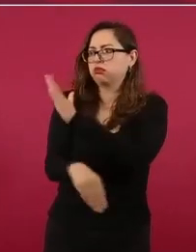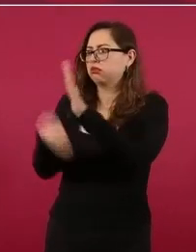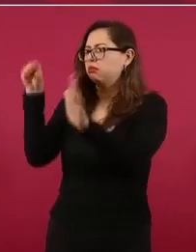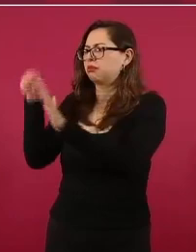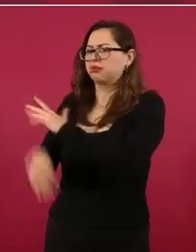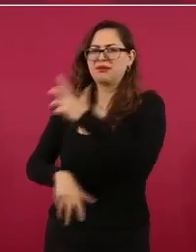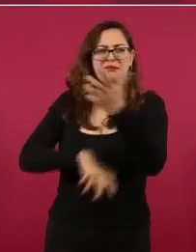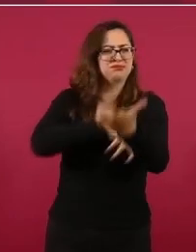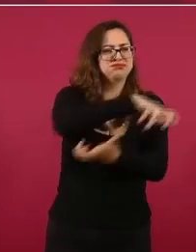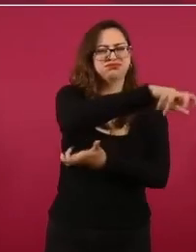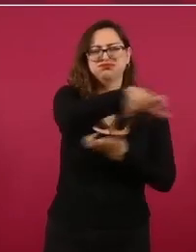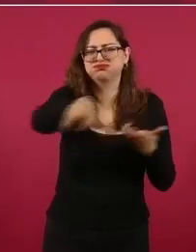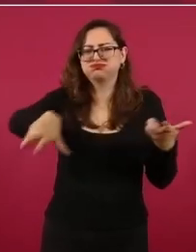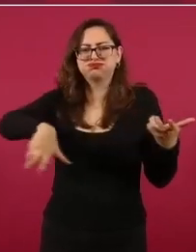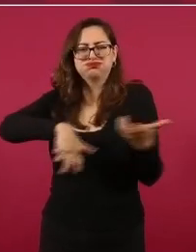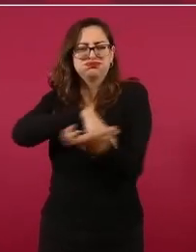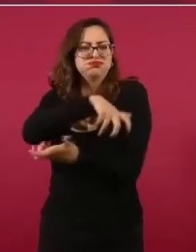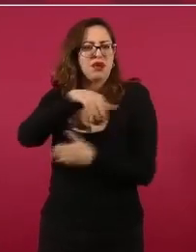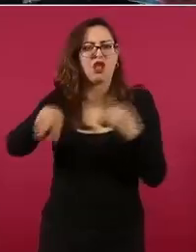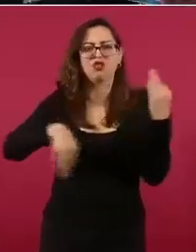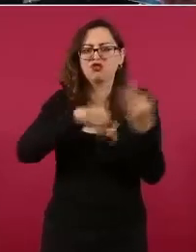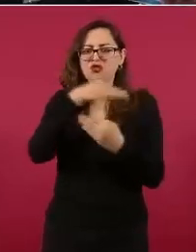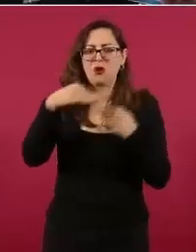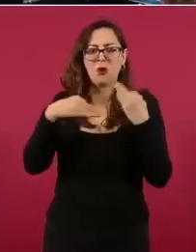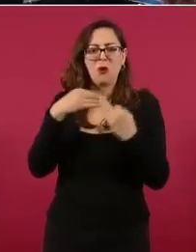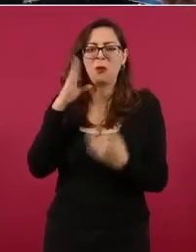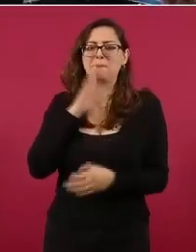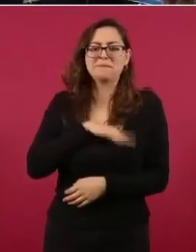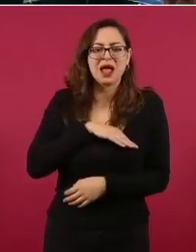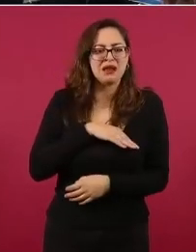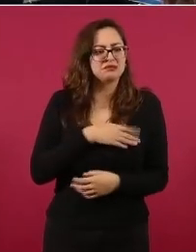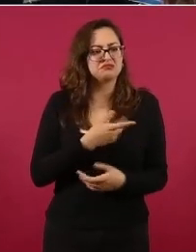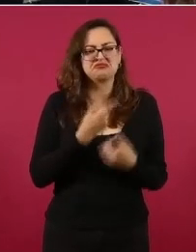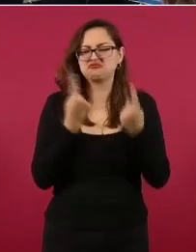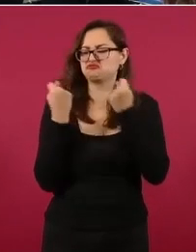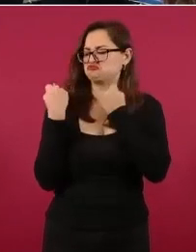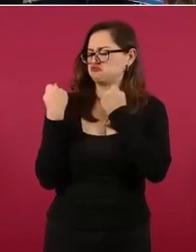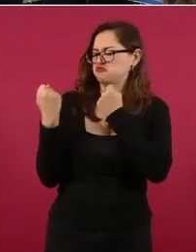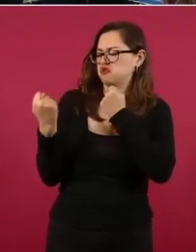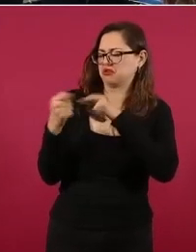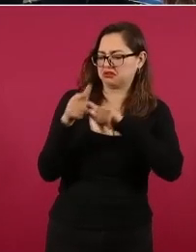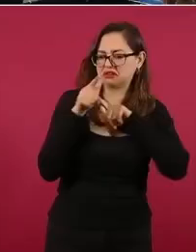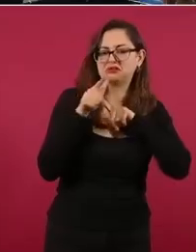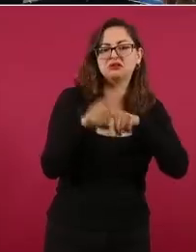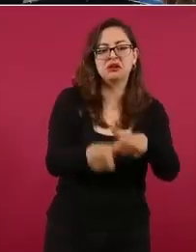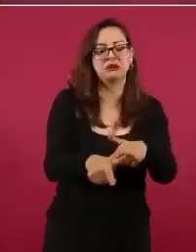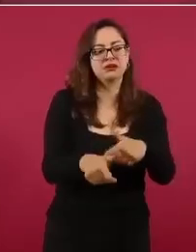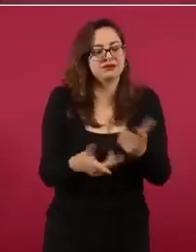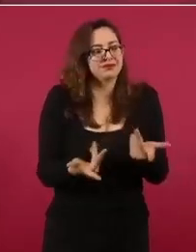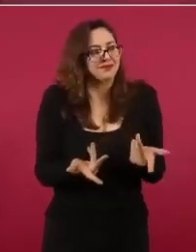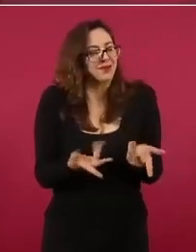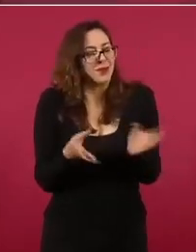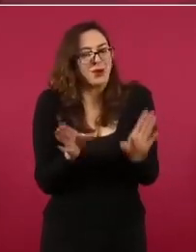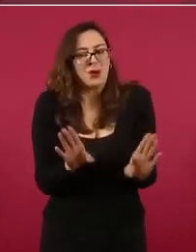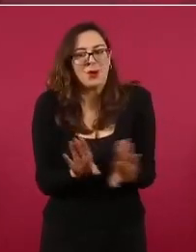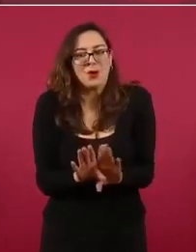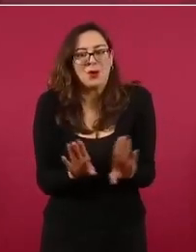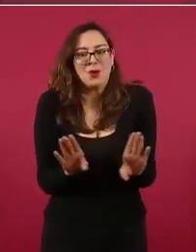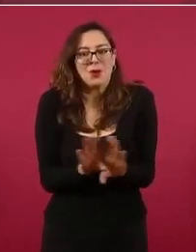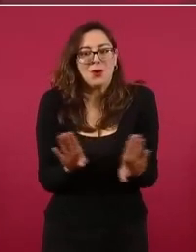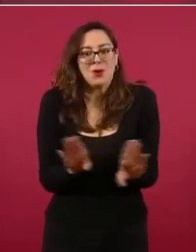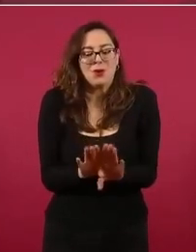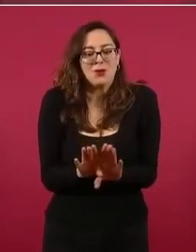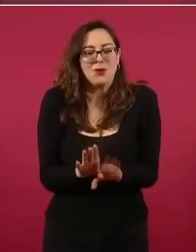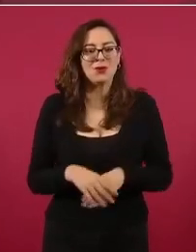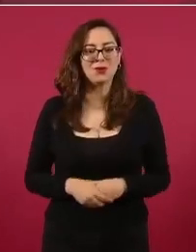cómo sostenerlo, si es lo que estamos